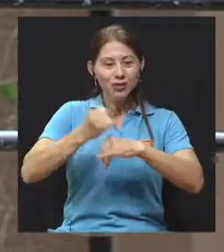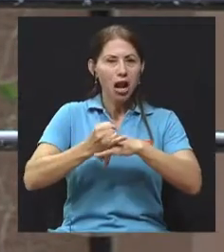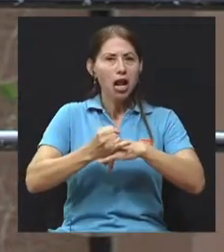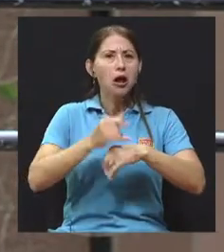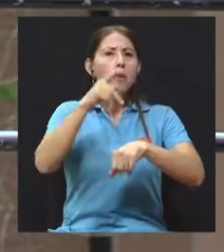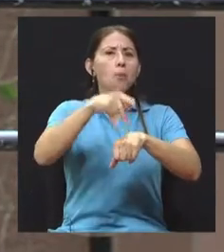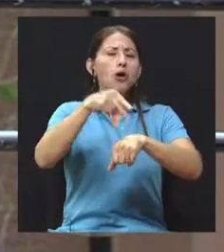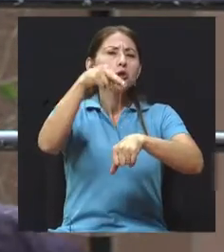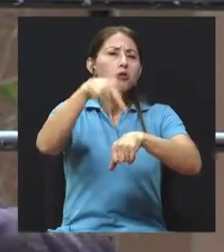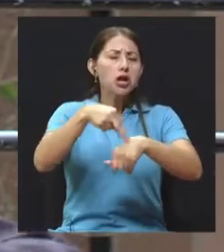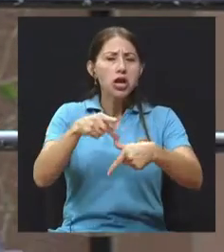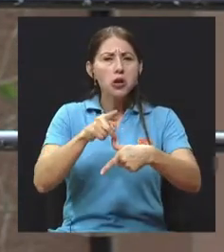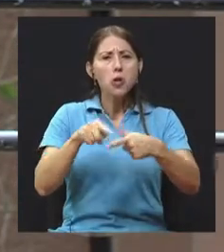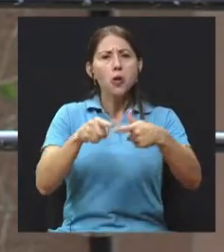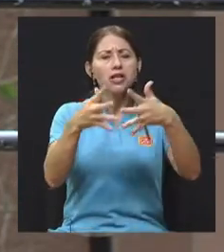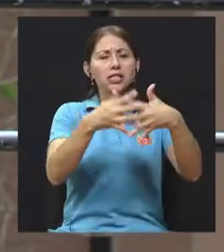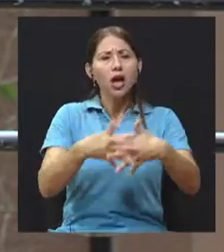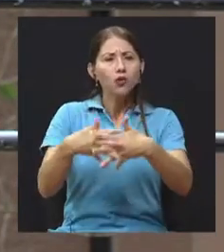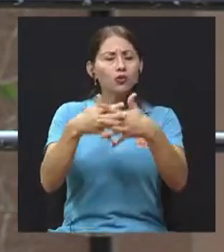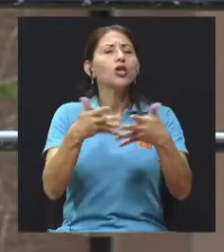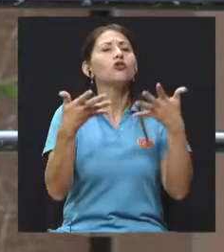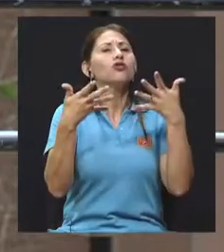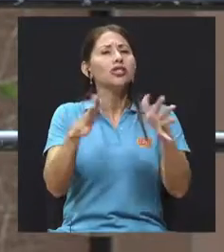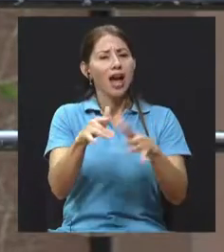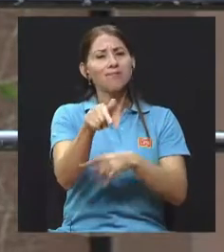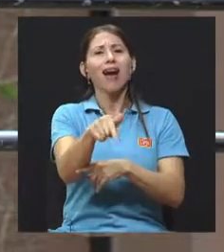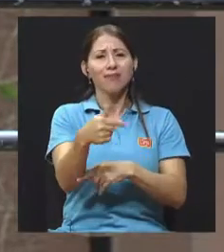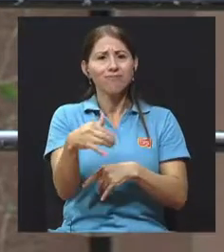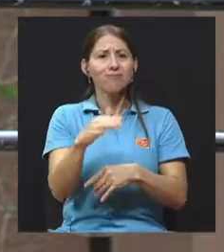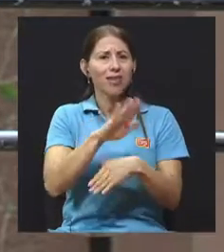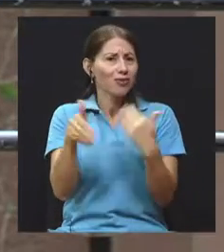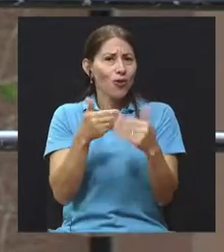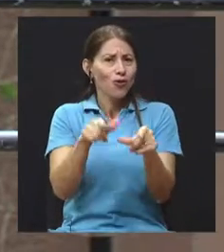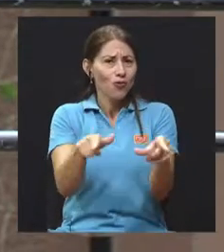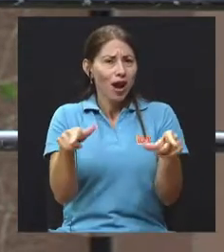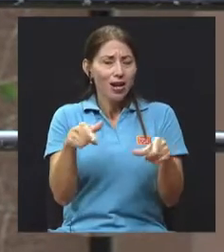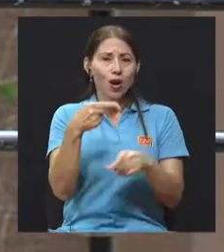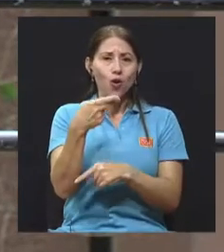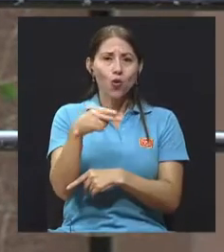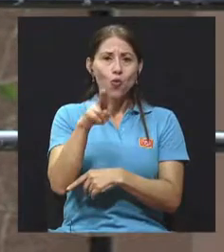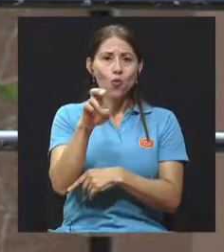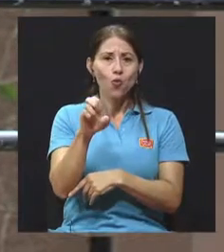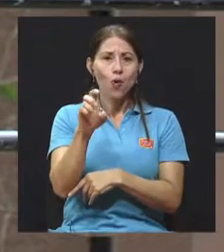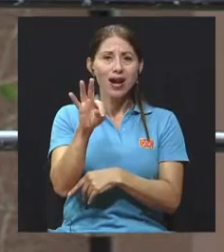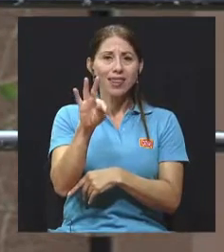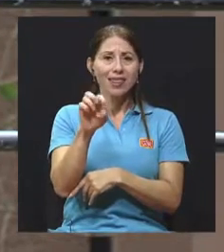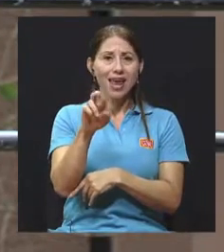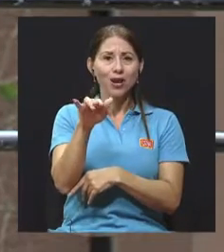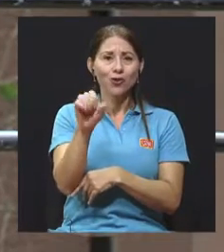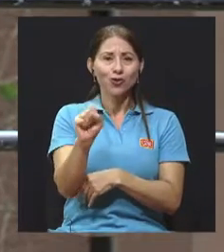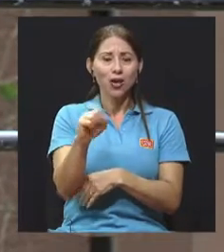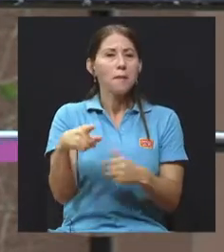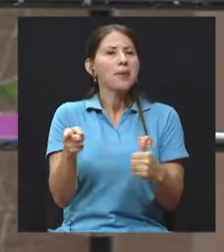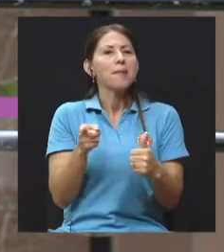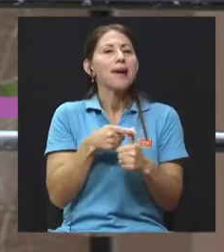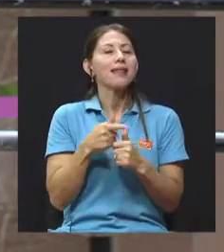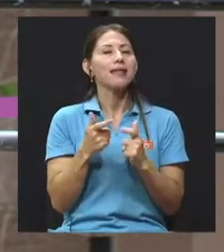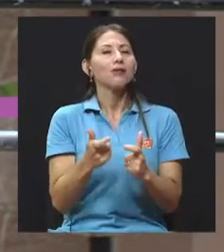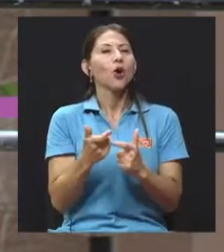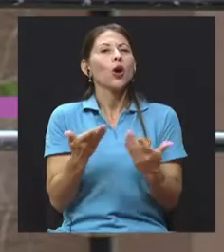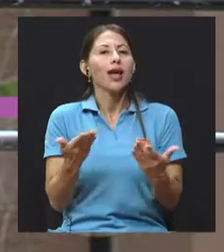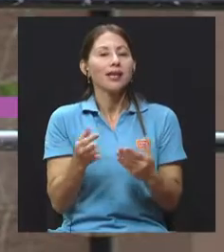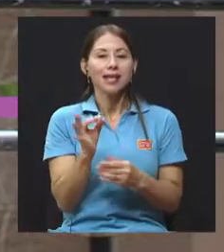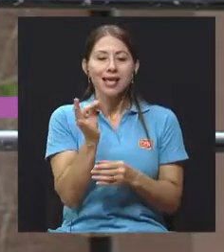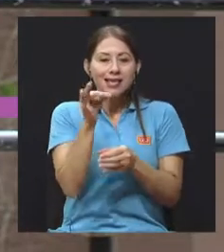Unidos, en todas partes del mundo ya hay huerteros por todo lado. Entonces los huerteros, el primer tesoro que un huertero tiene son las semillas.